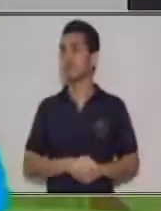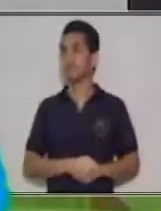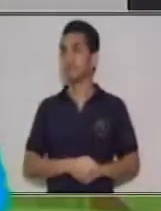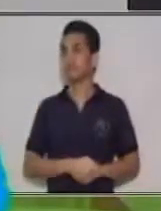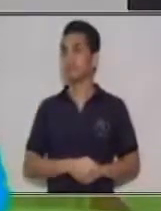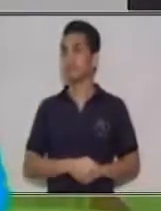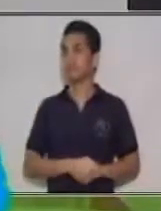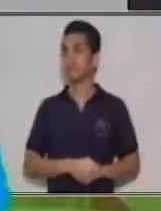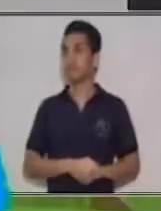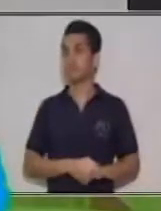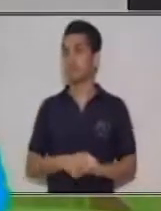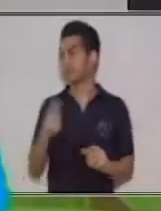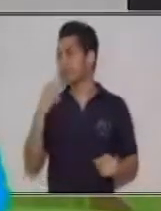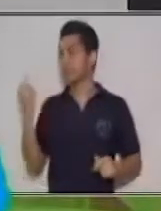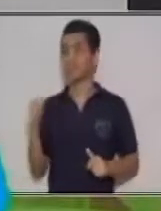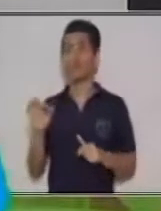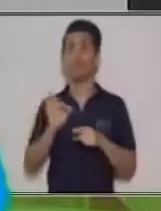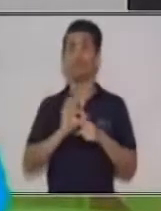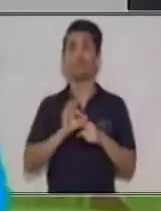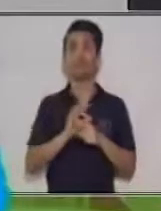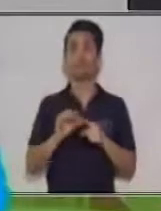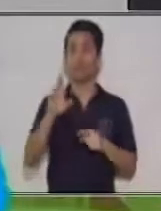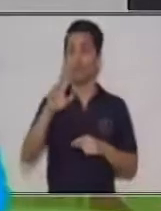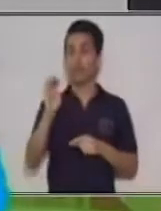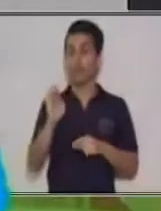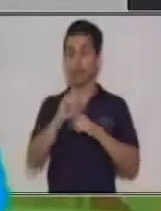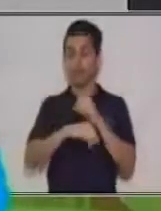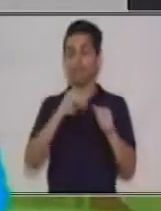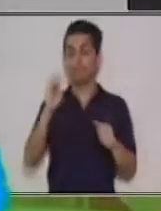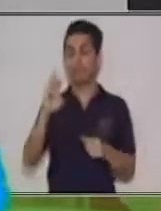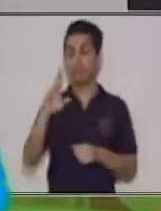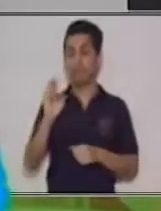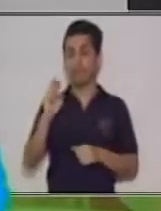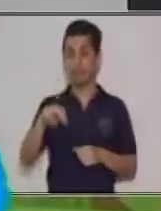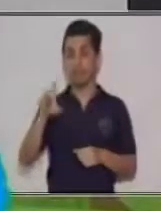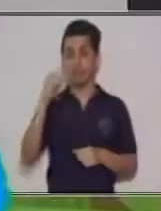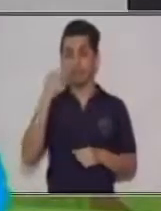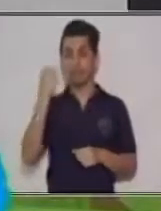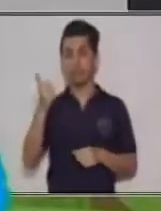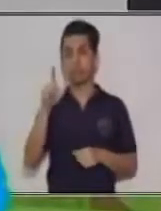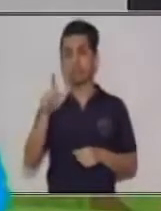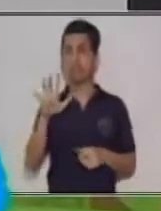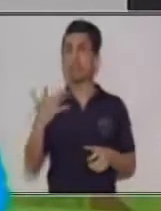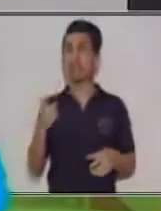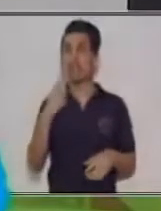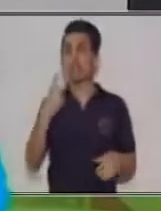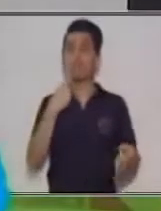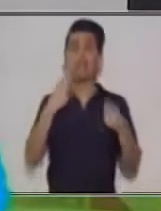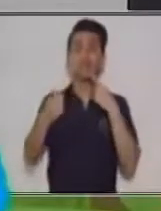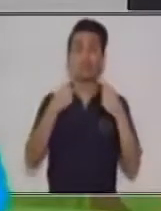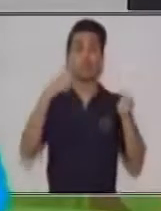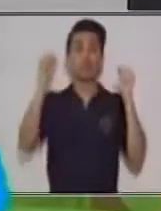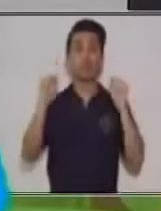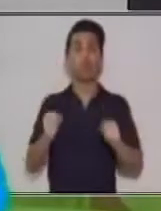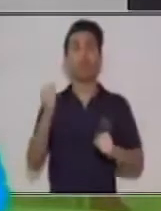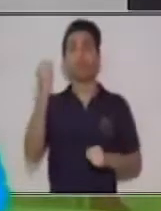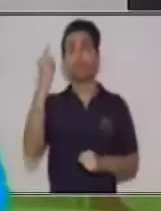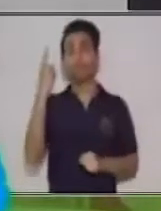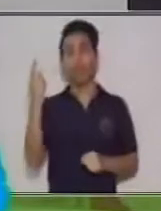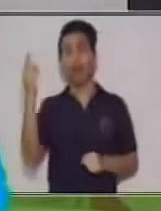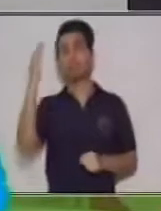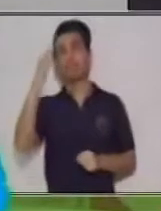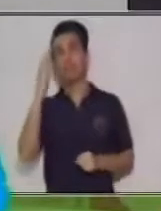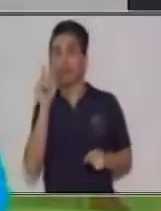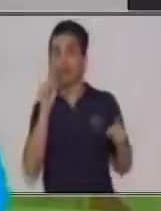La función referencial viene siendo fundamental, ya que gracias a esta función, el discurso se puede entender y se puede saber a